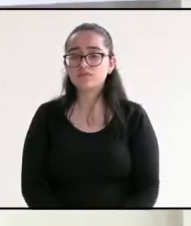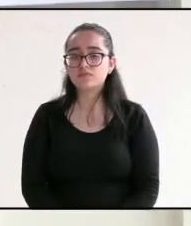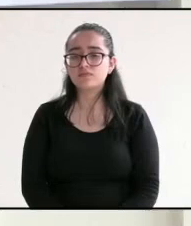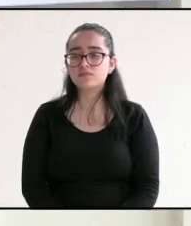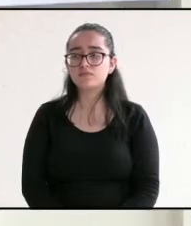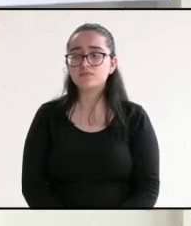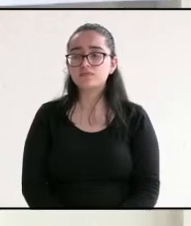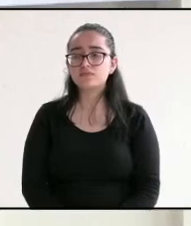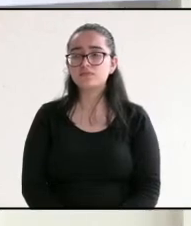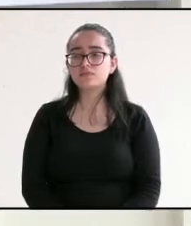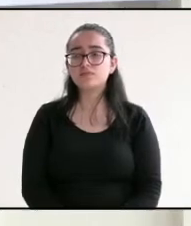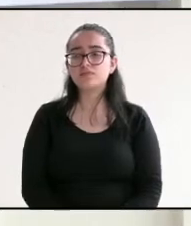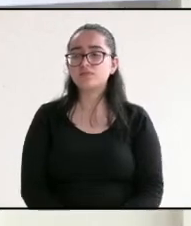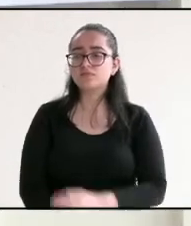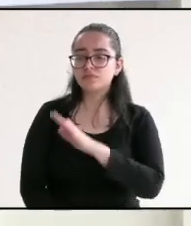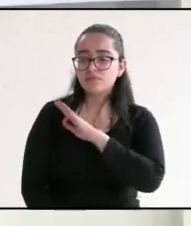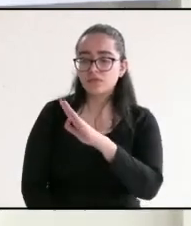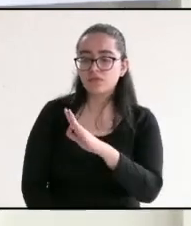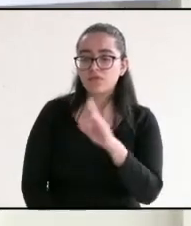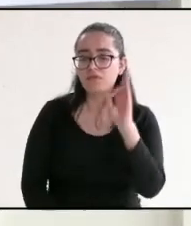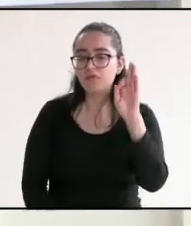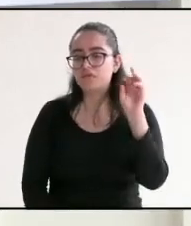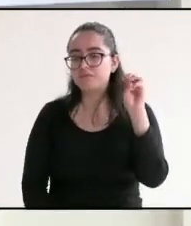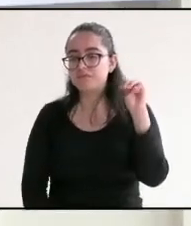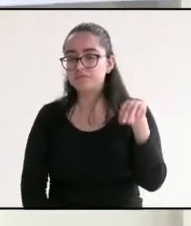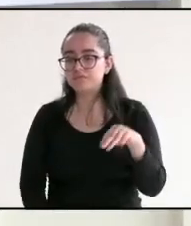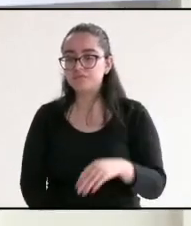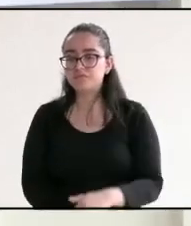Podemos, Fuerza por México,